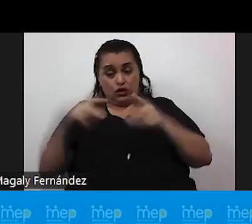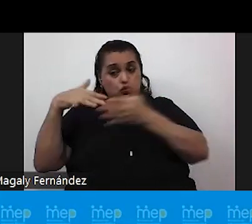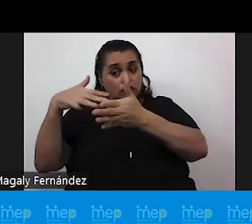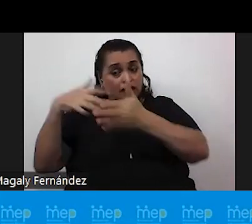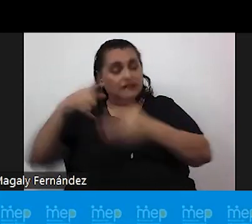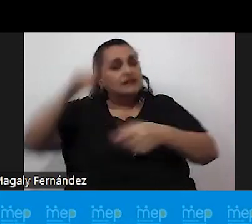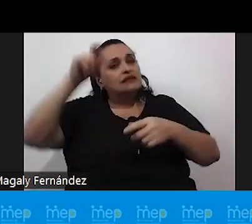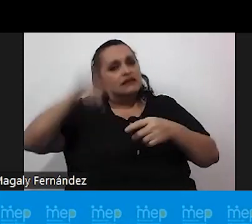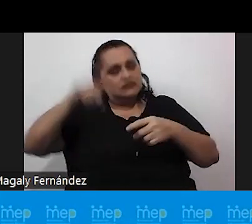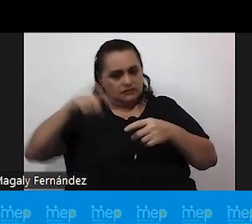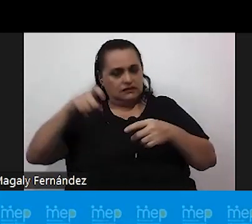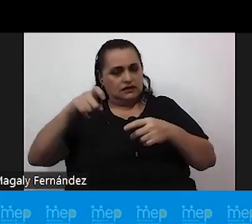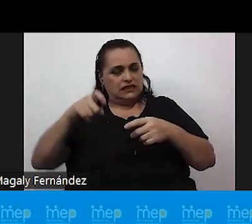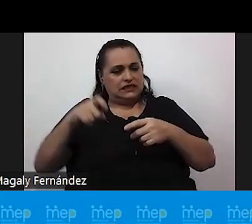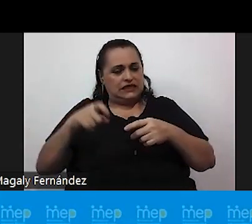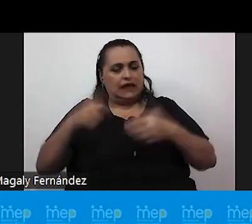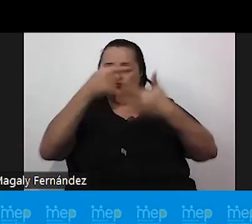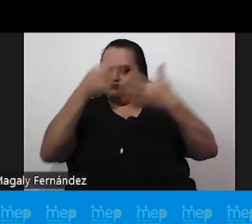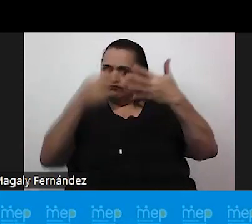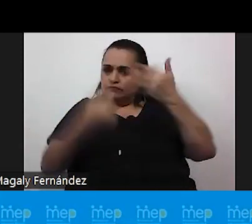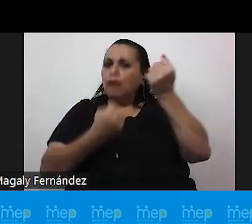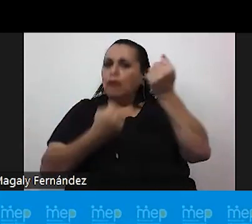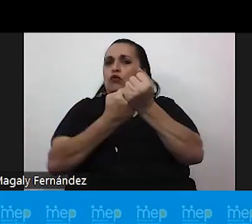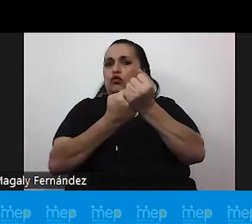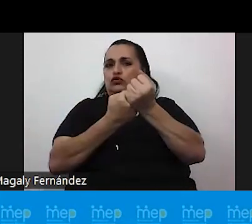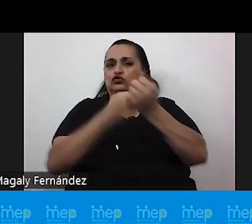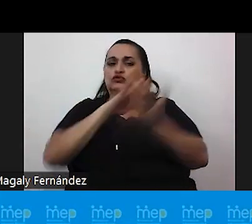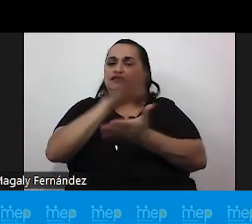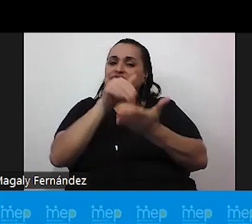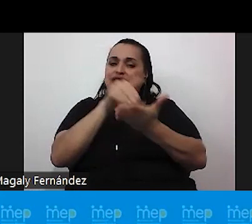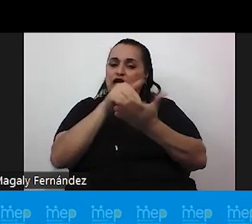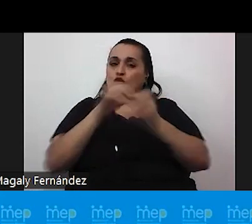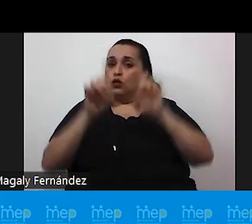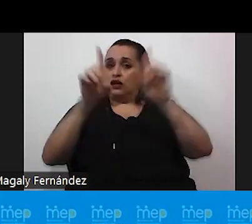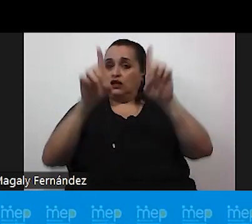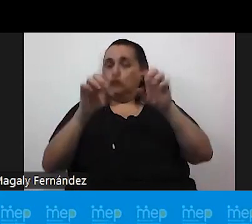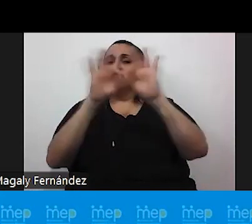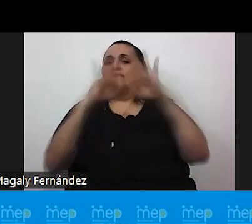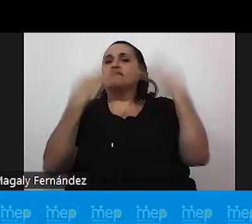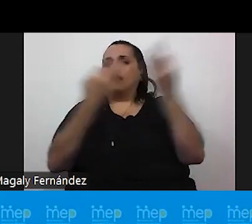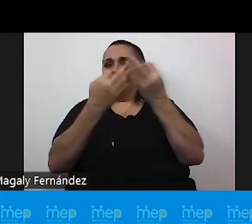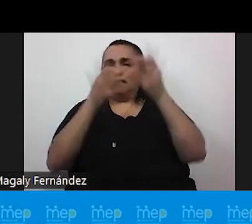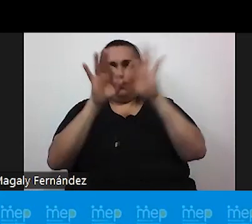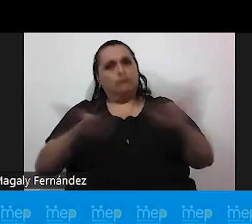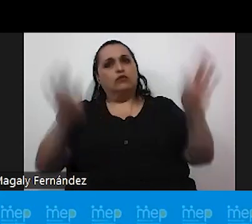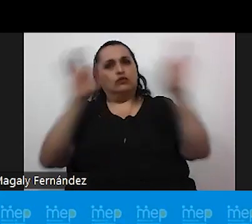requieren de estos pilares el centro educativo y la familia siguiente